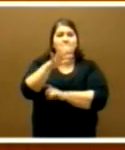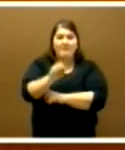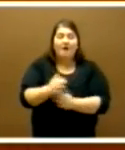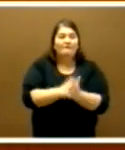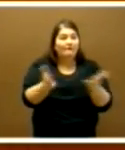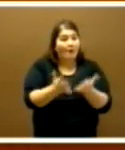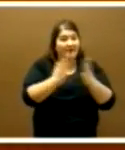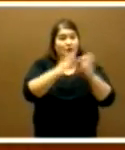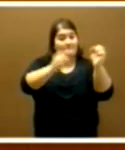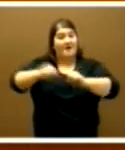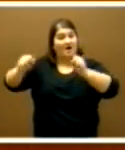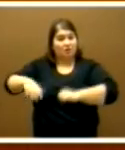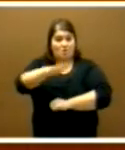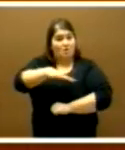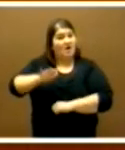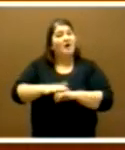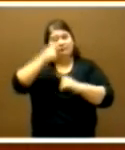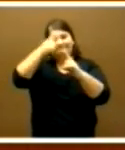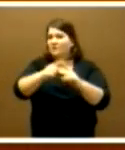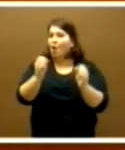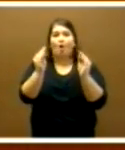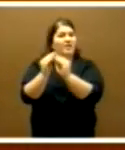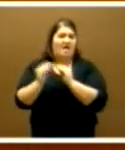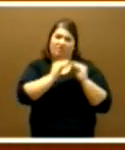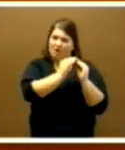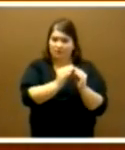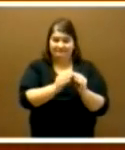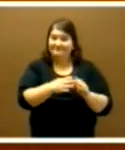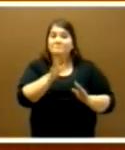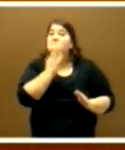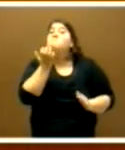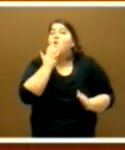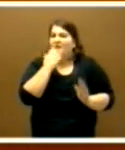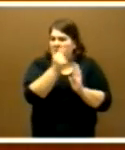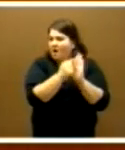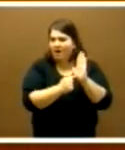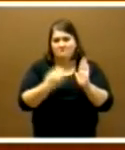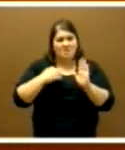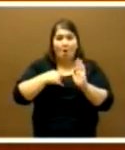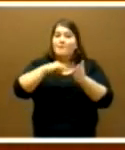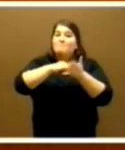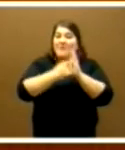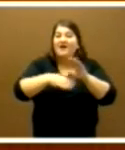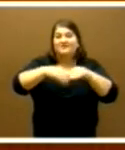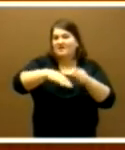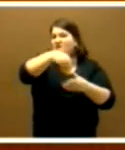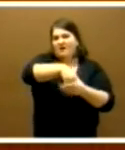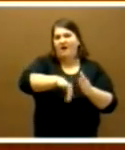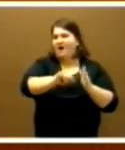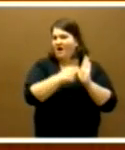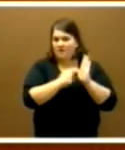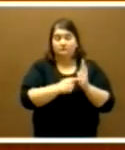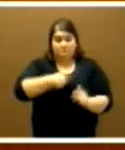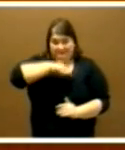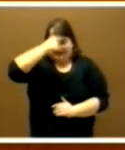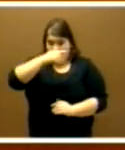locales para la conciliación. Estos son solo algunos ejemplos de las medidas que conformarán el plan estratégico. Sabemos